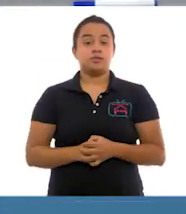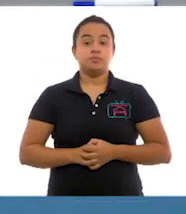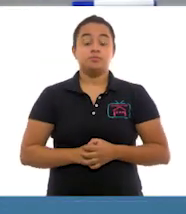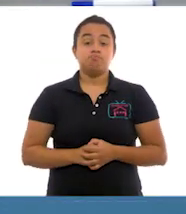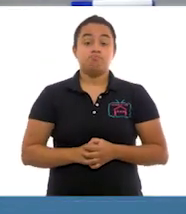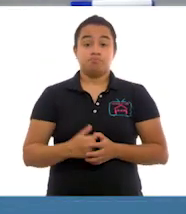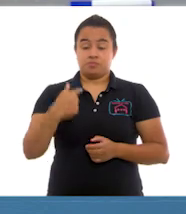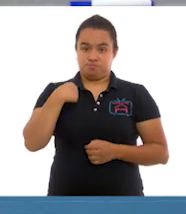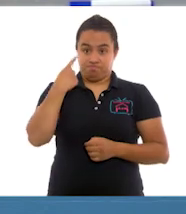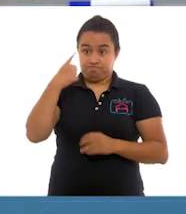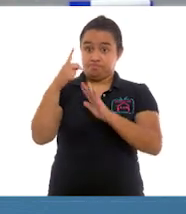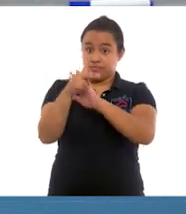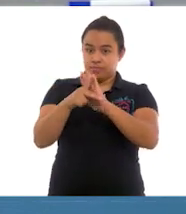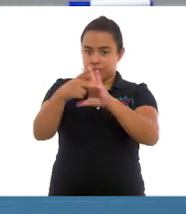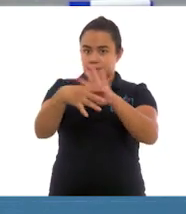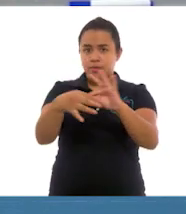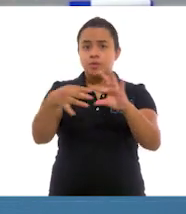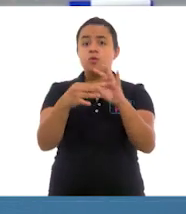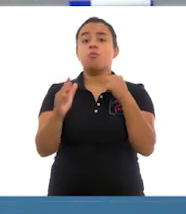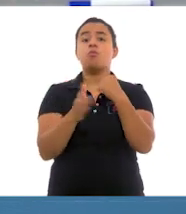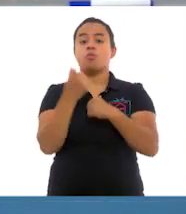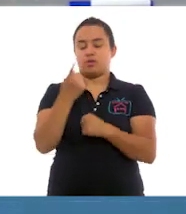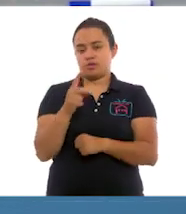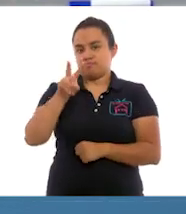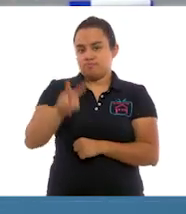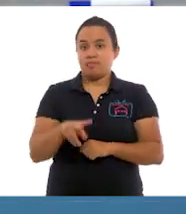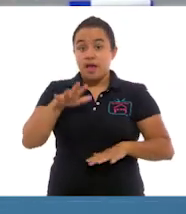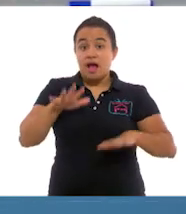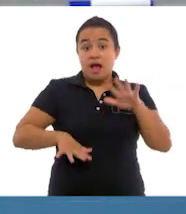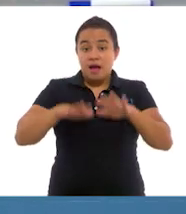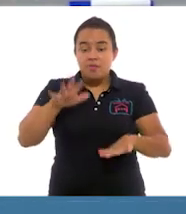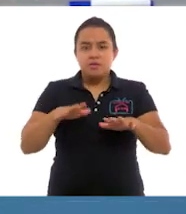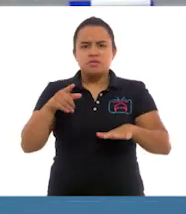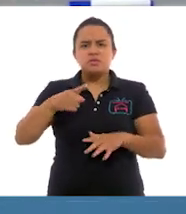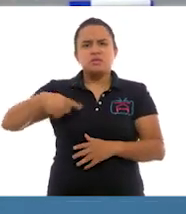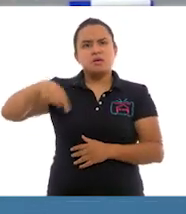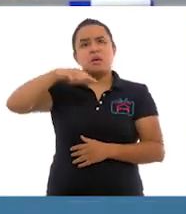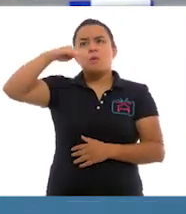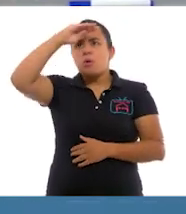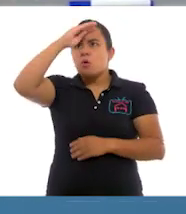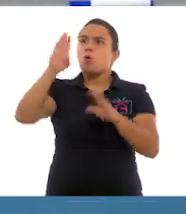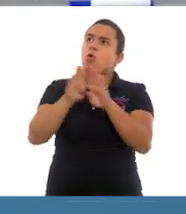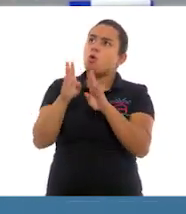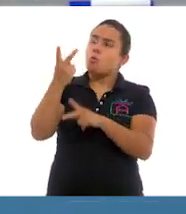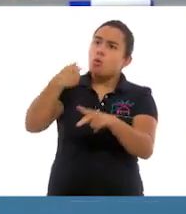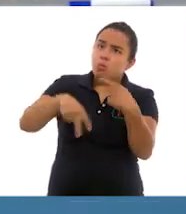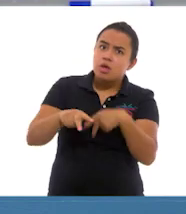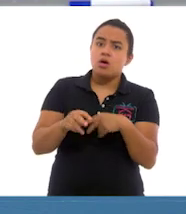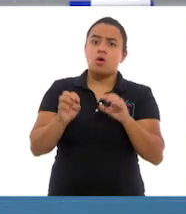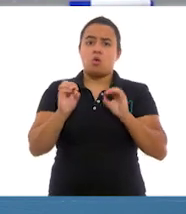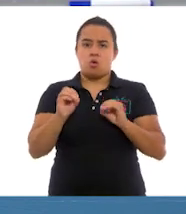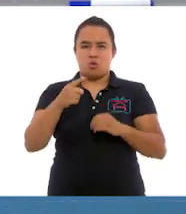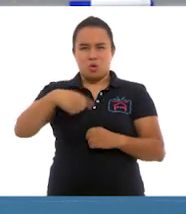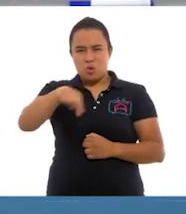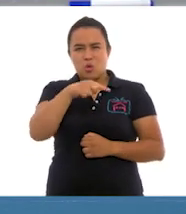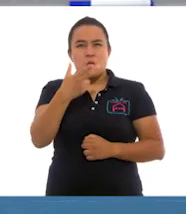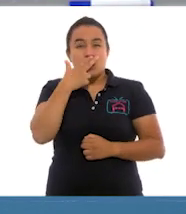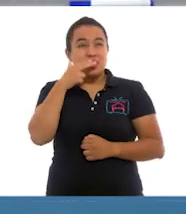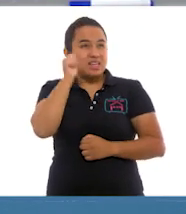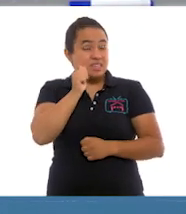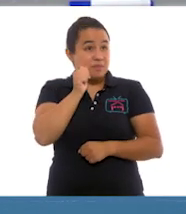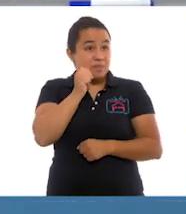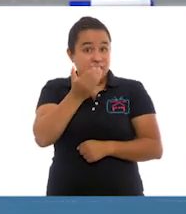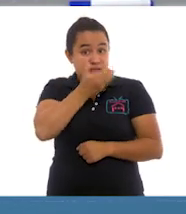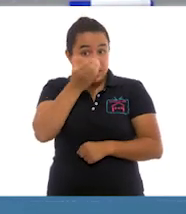Quise compartir este video porque es cierto que a veces no pensamos de dónde viene y a dónde va todo lo que usamos a diario.